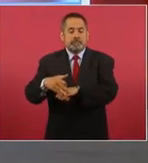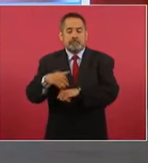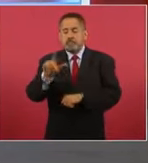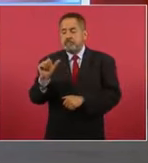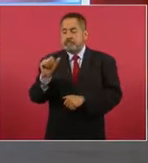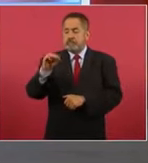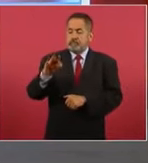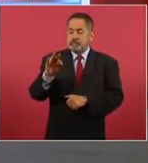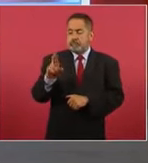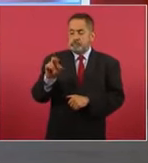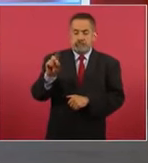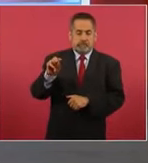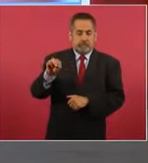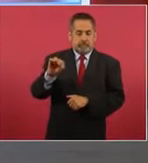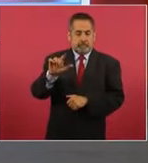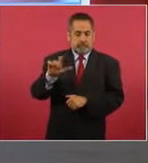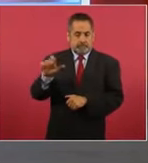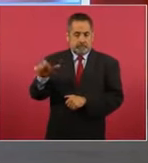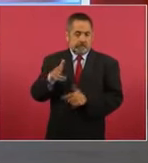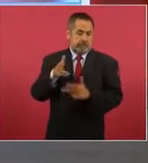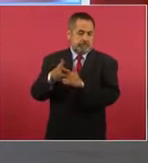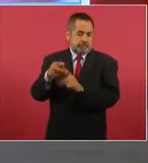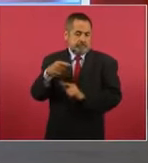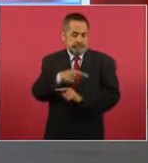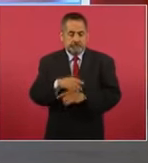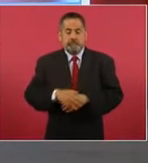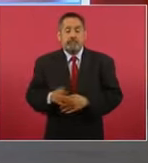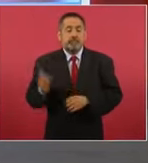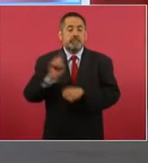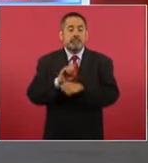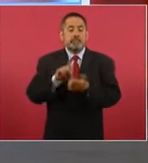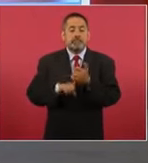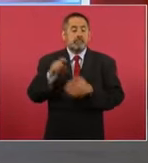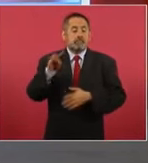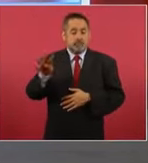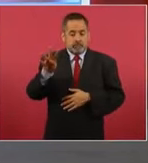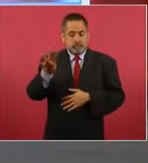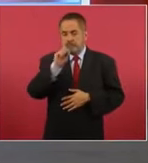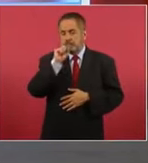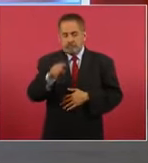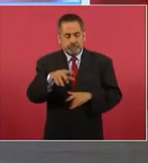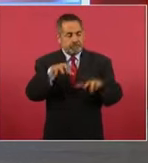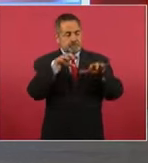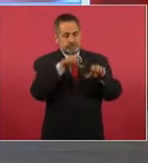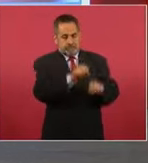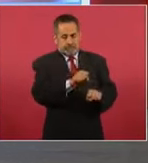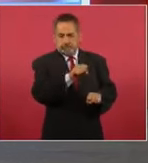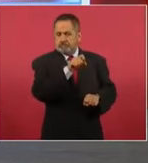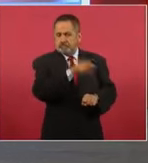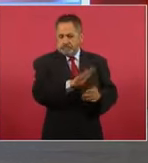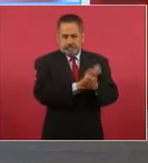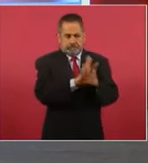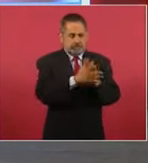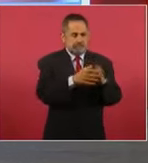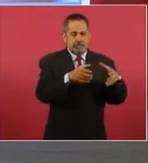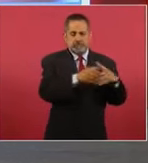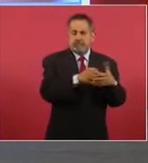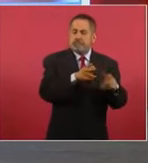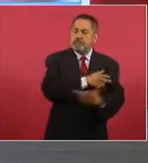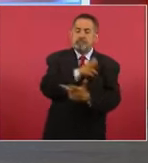y el día 19 hubo un detenido más también vinculado a este